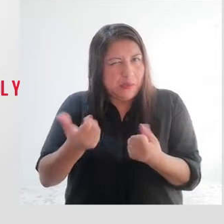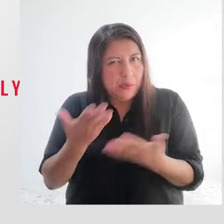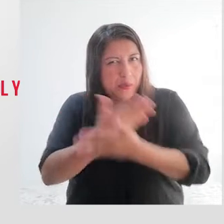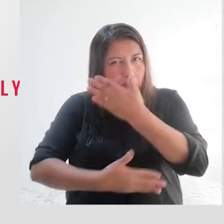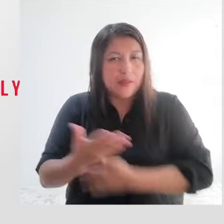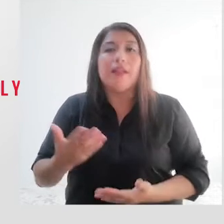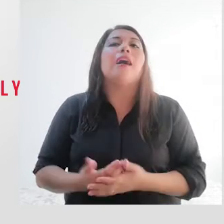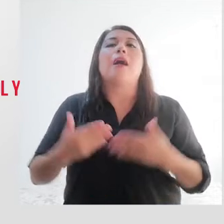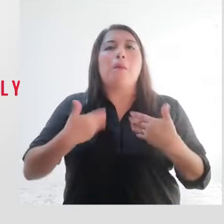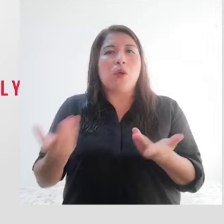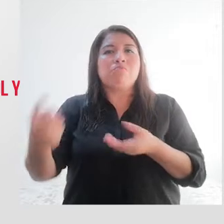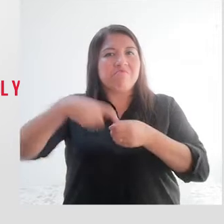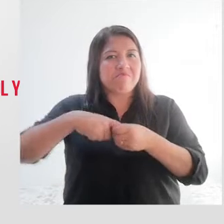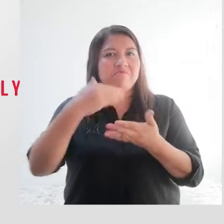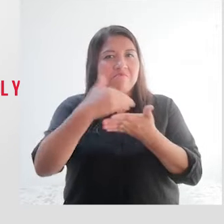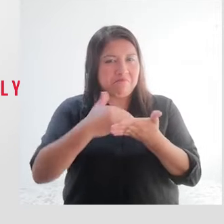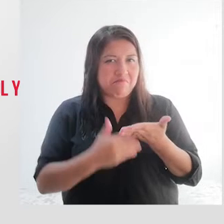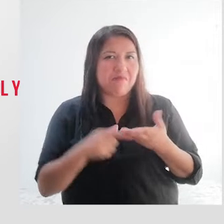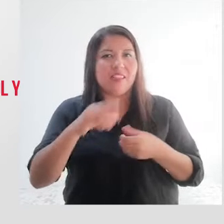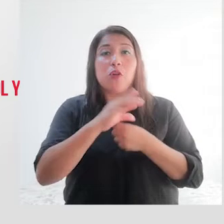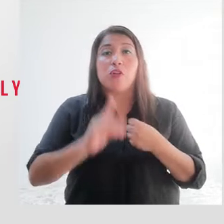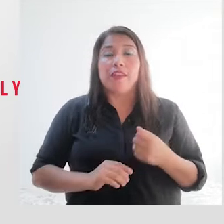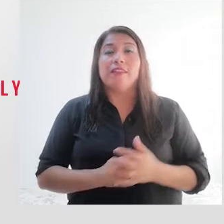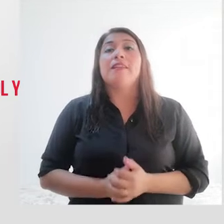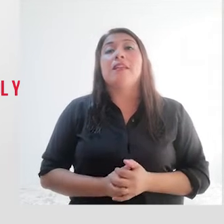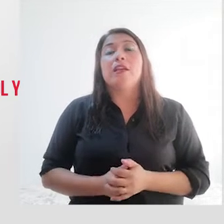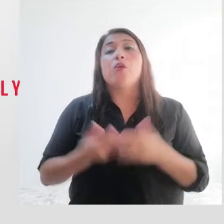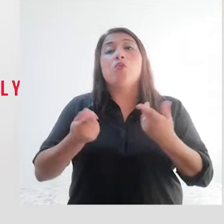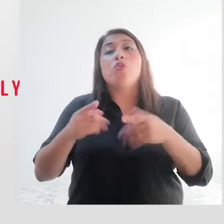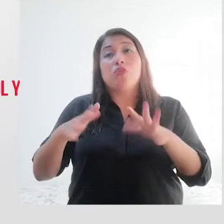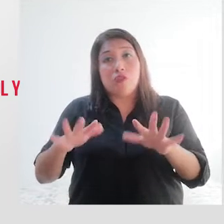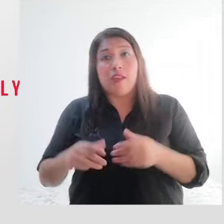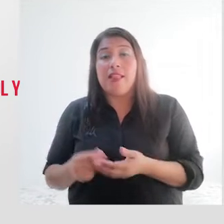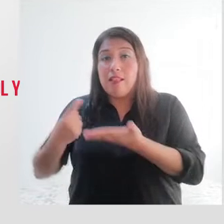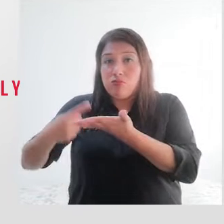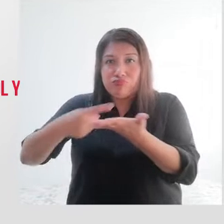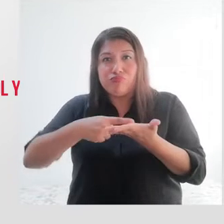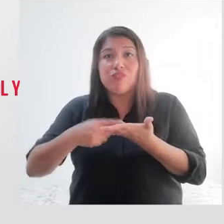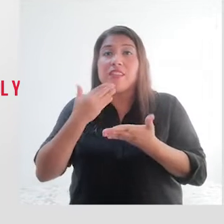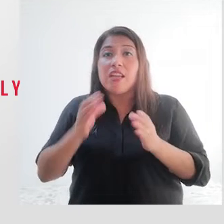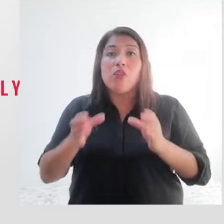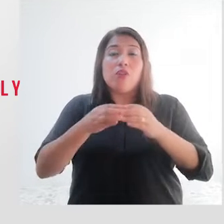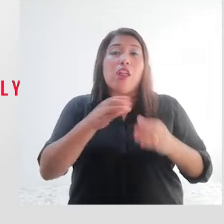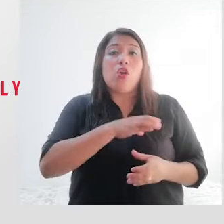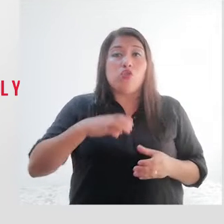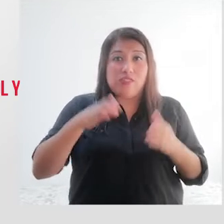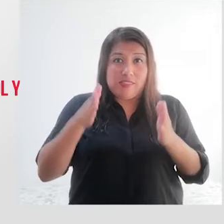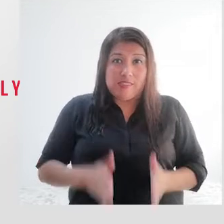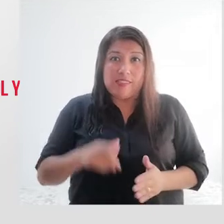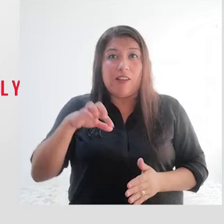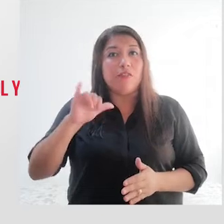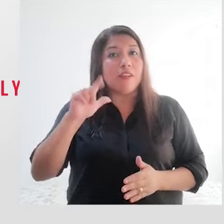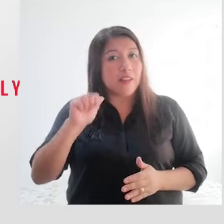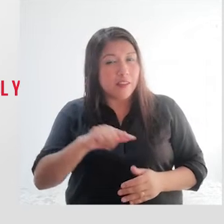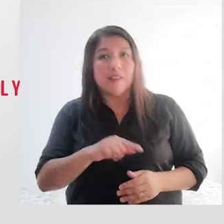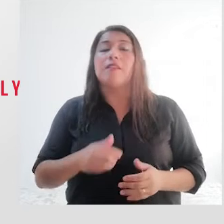internacional de las personas con discapacidad. De otro lado, les informo que en coordinación con el despacho de la congresista Kelly Portalatino,